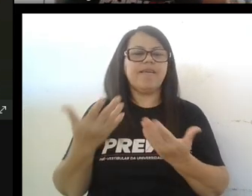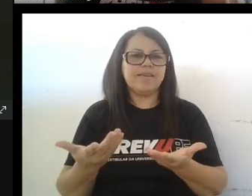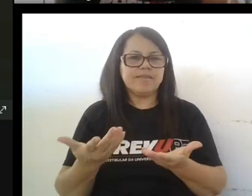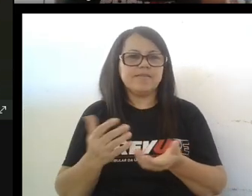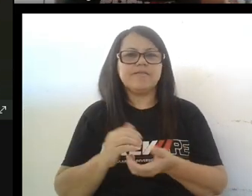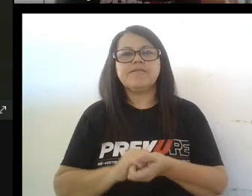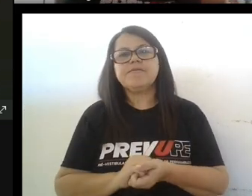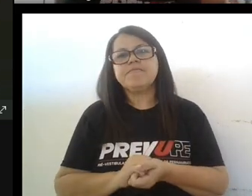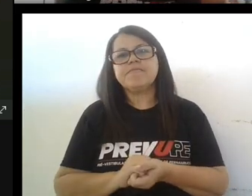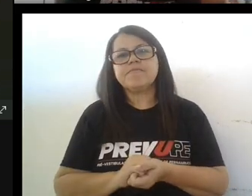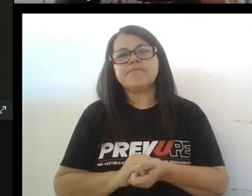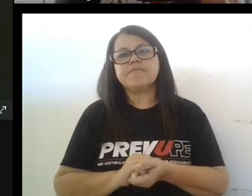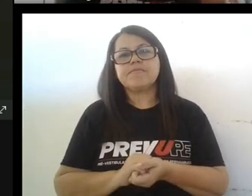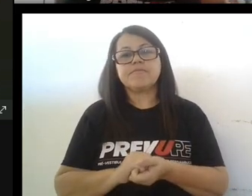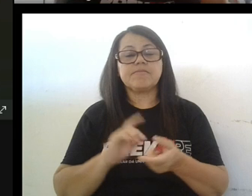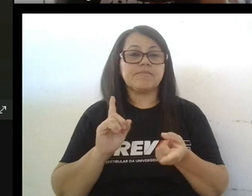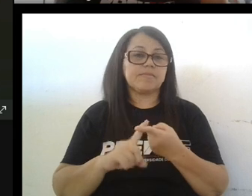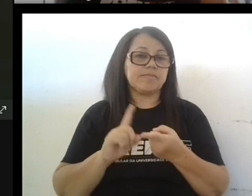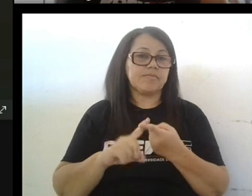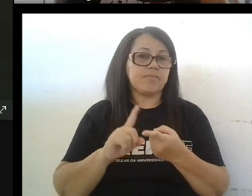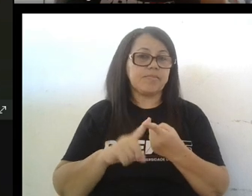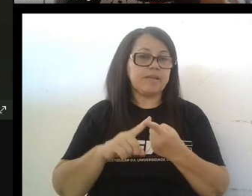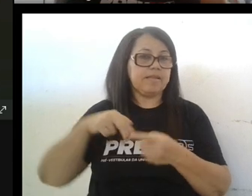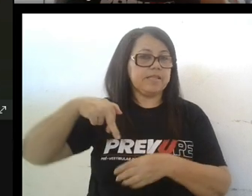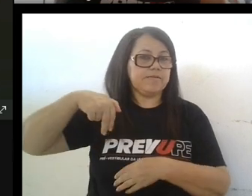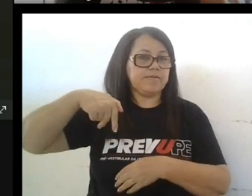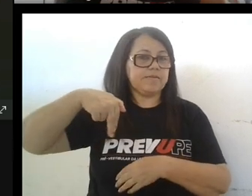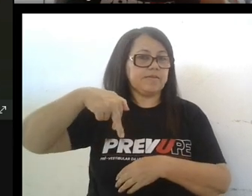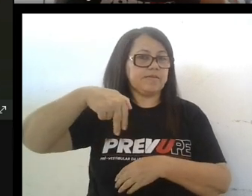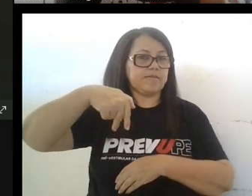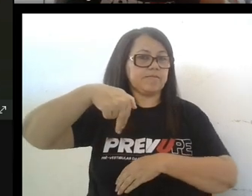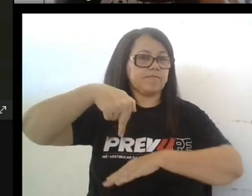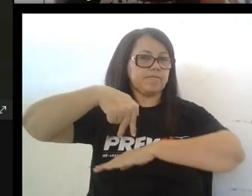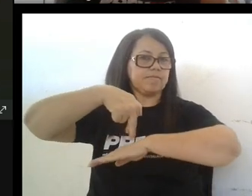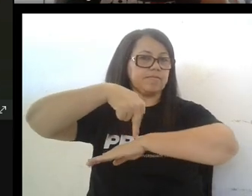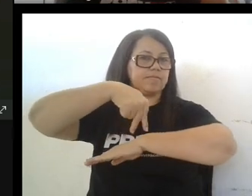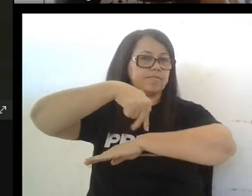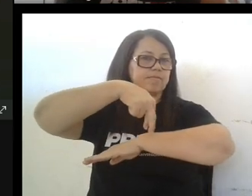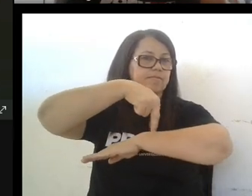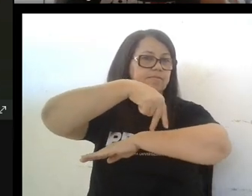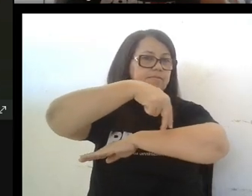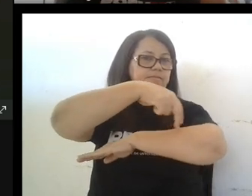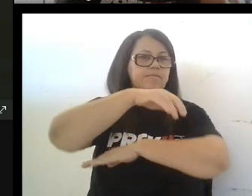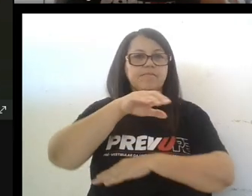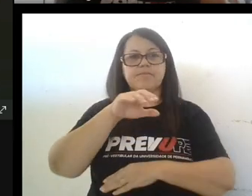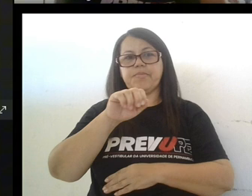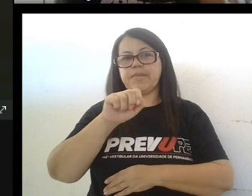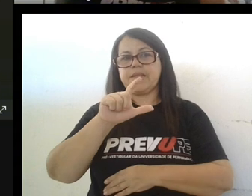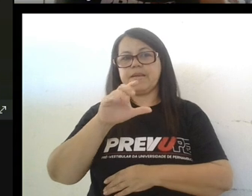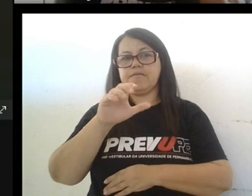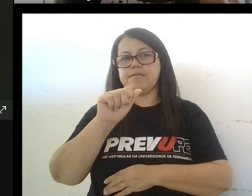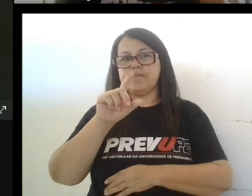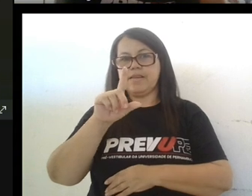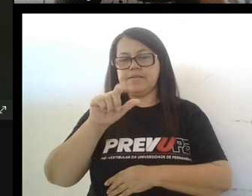y el peatone está caminando por la acera los coches